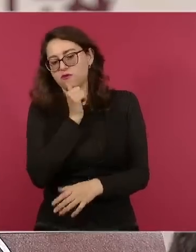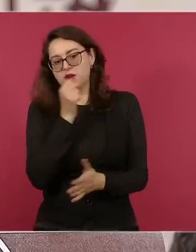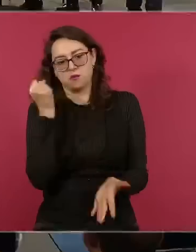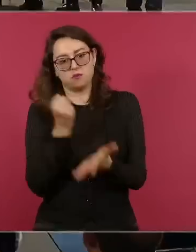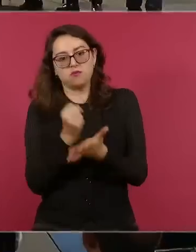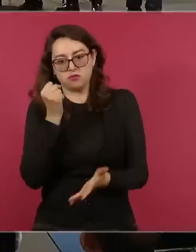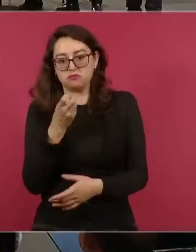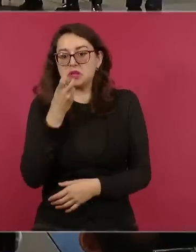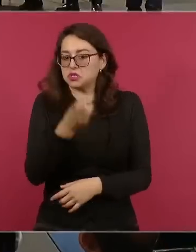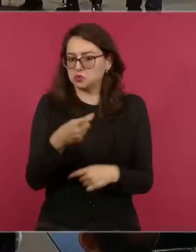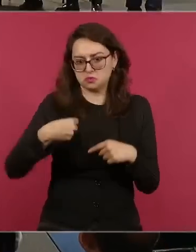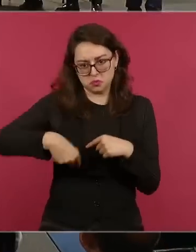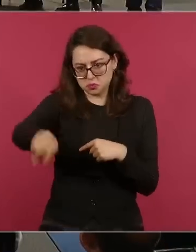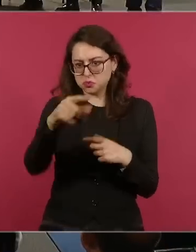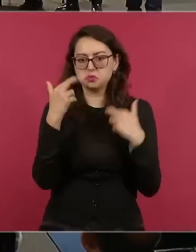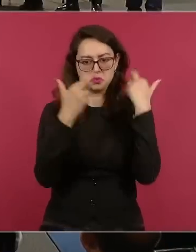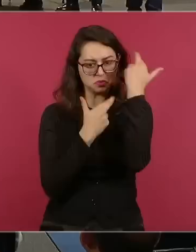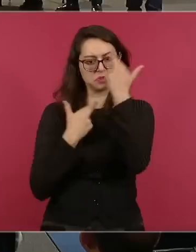COFEPRIS.